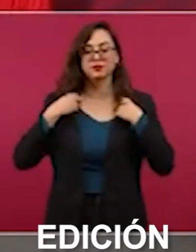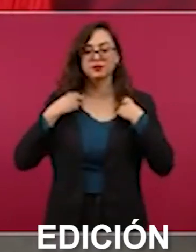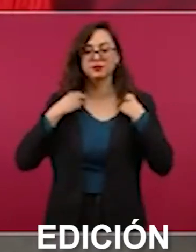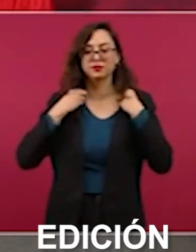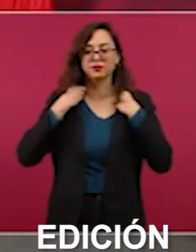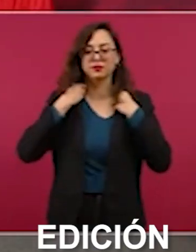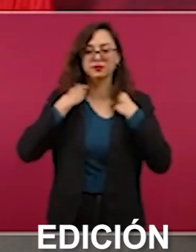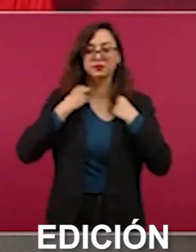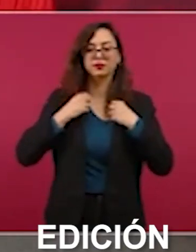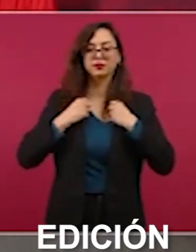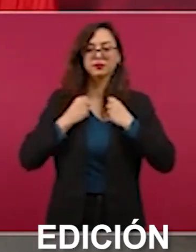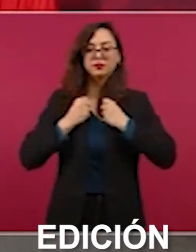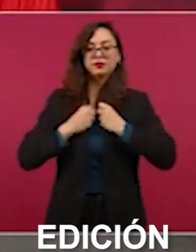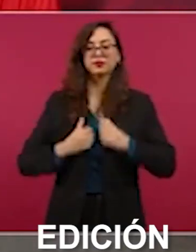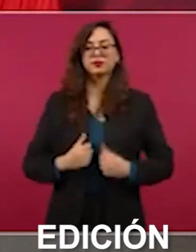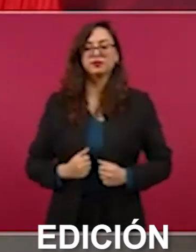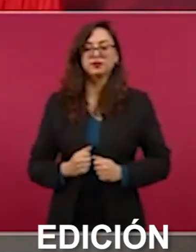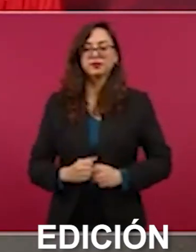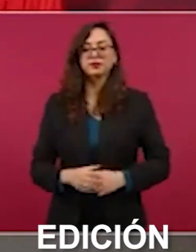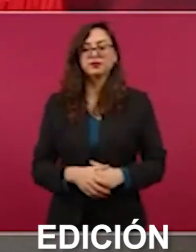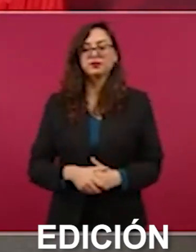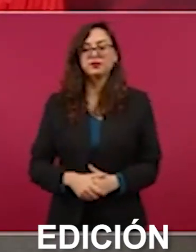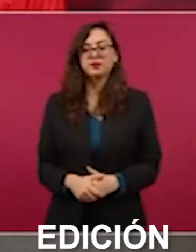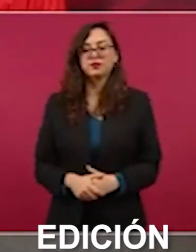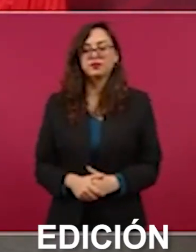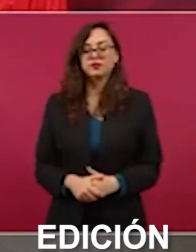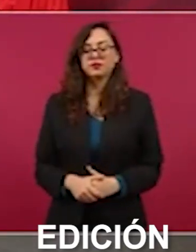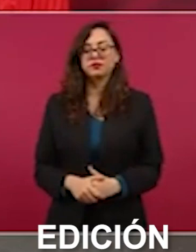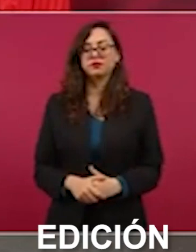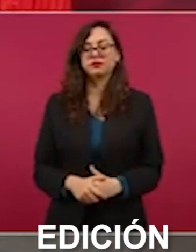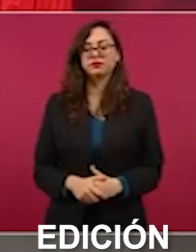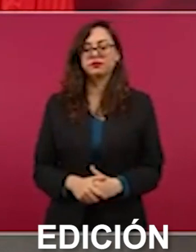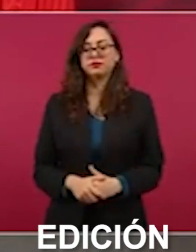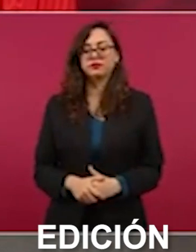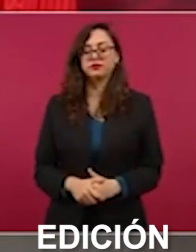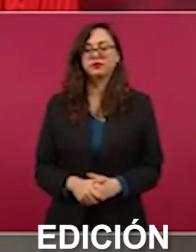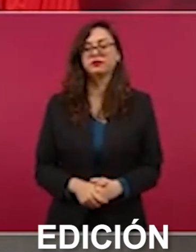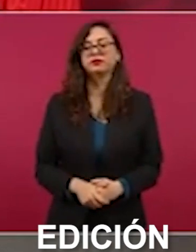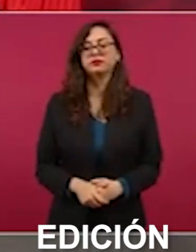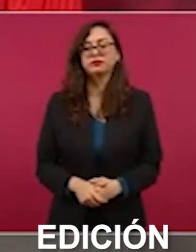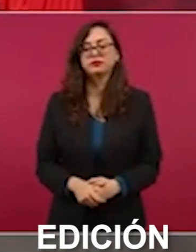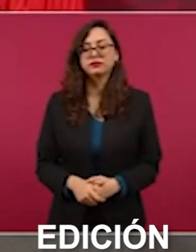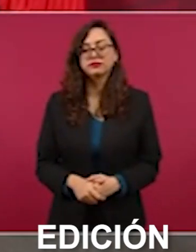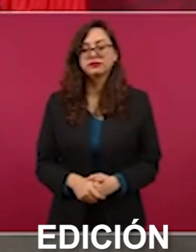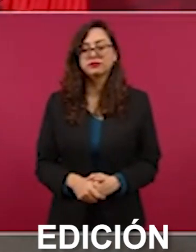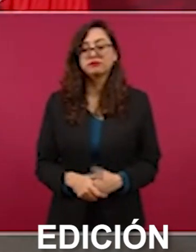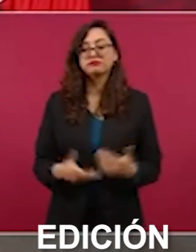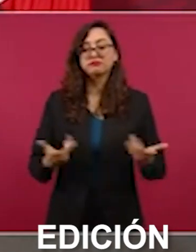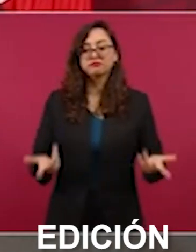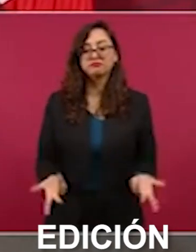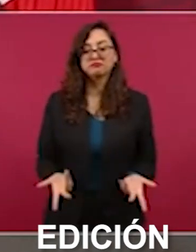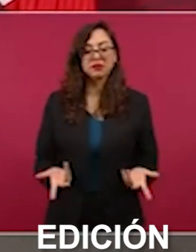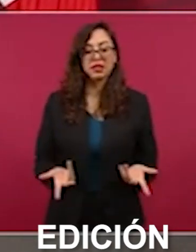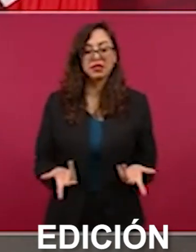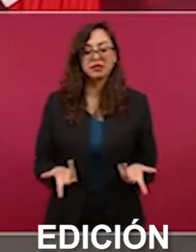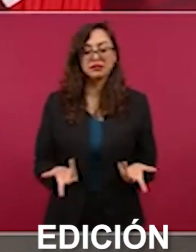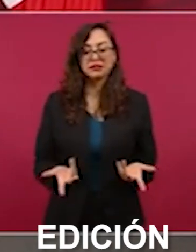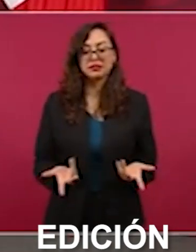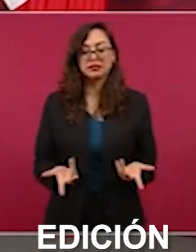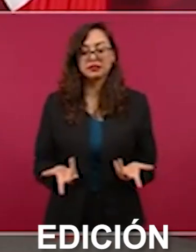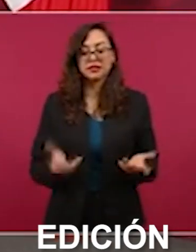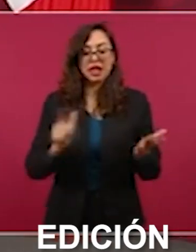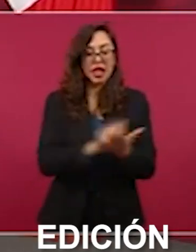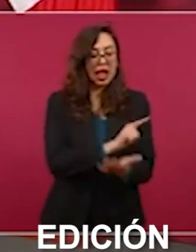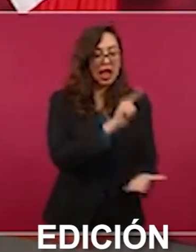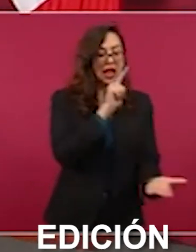si estamos de acuerdo en la justicia o